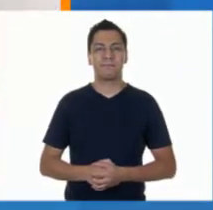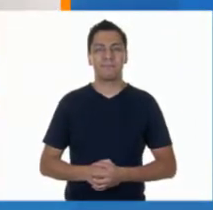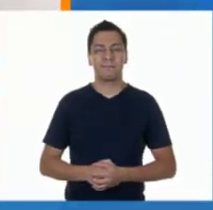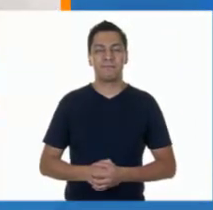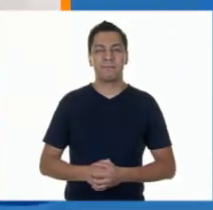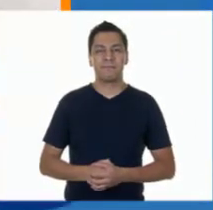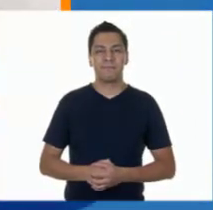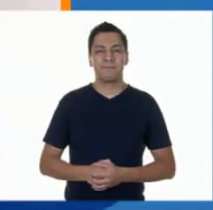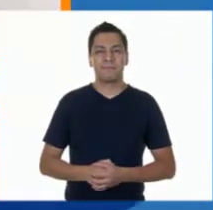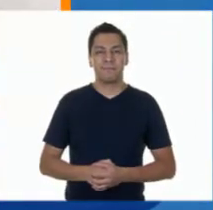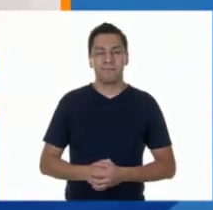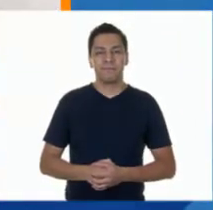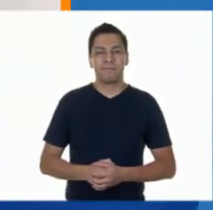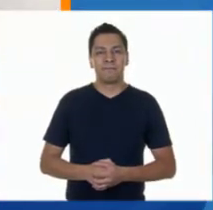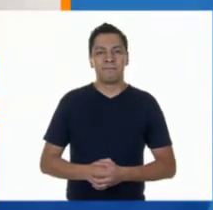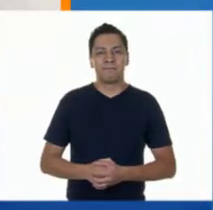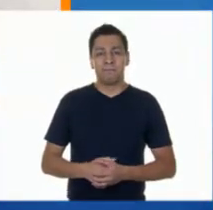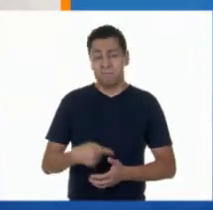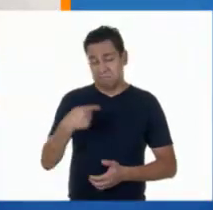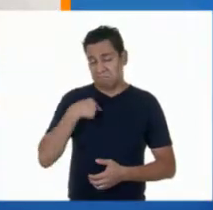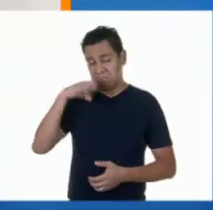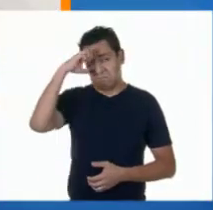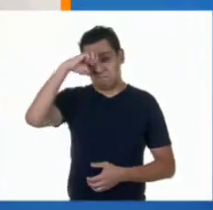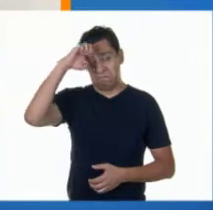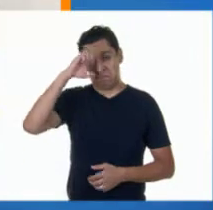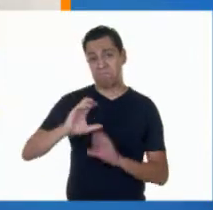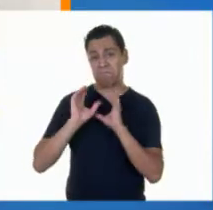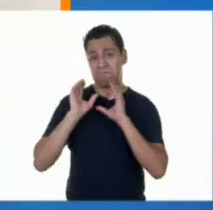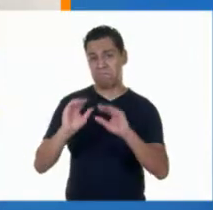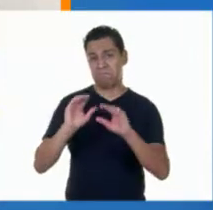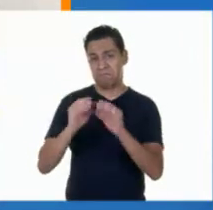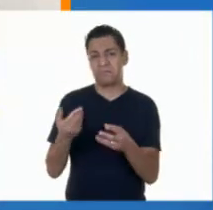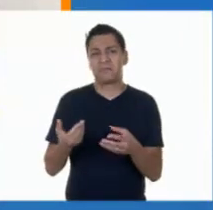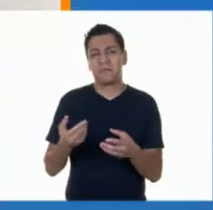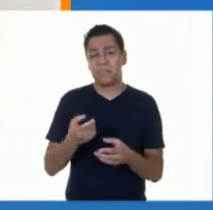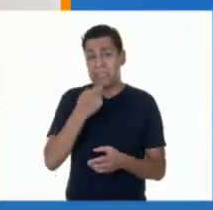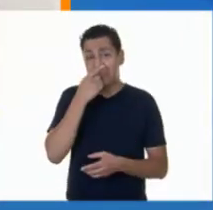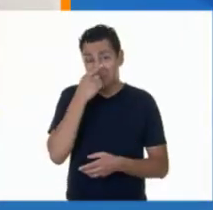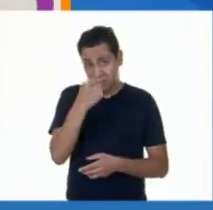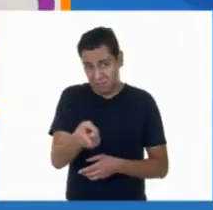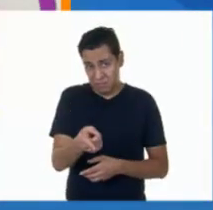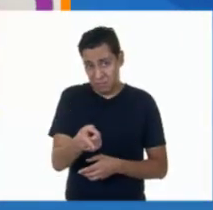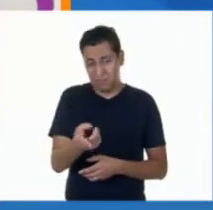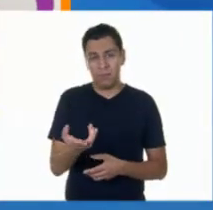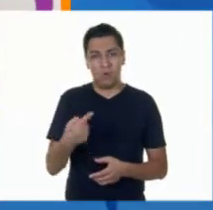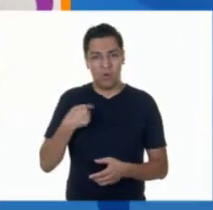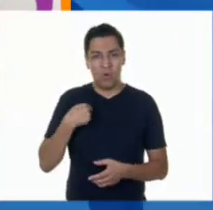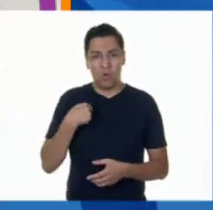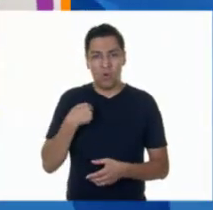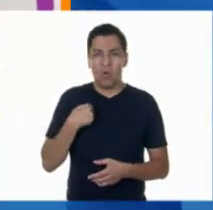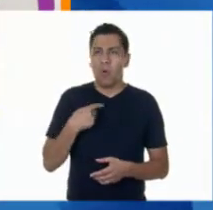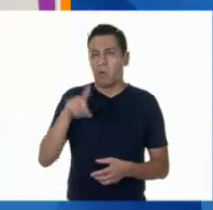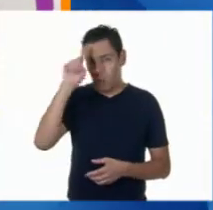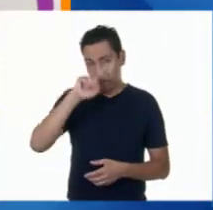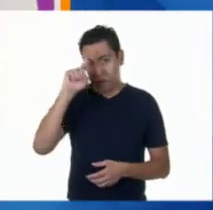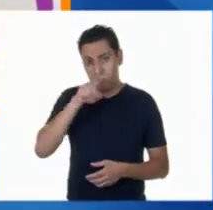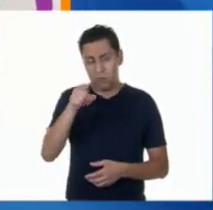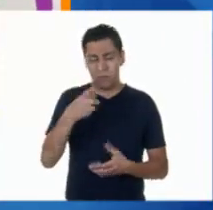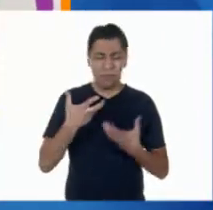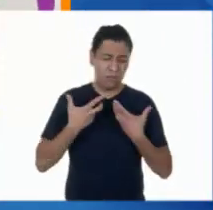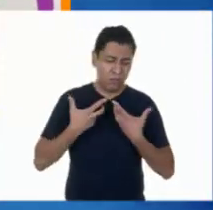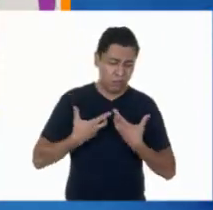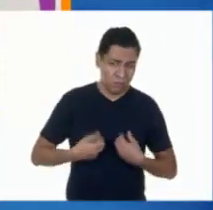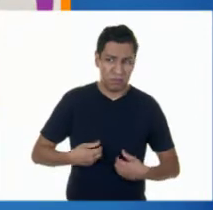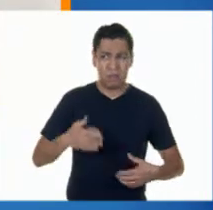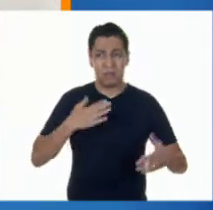Soy la maestra de actividad a la vez. En mi experiencia docente, puedo decirte que si te sientes cansado, frustrado o sin ganas de hacer algo, puedes